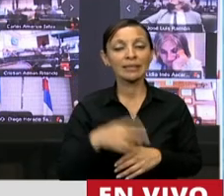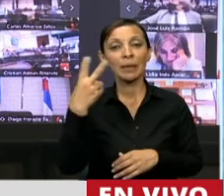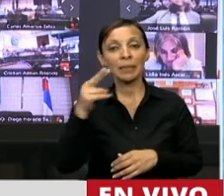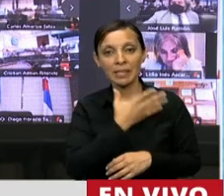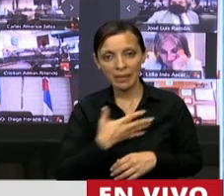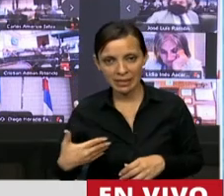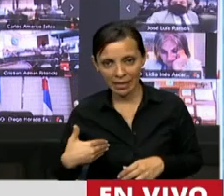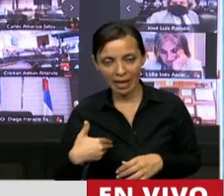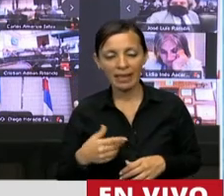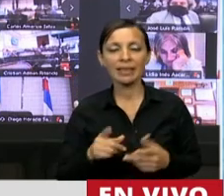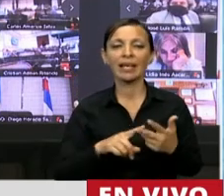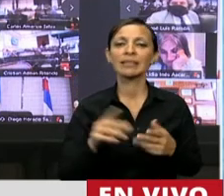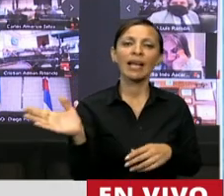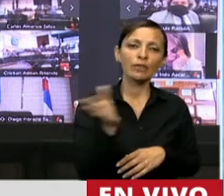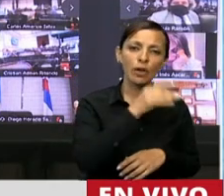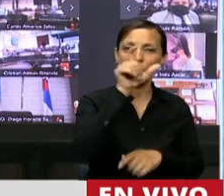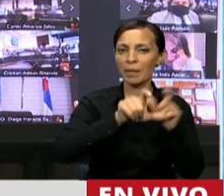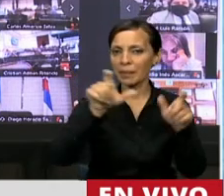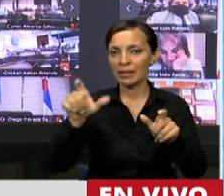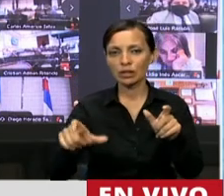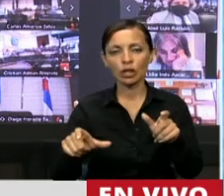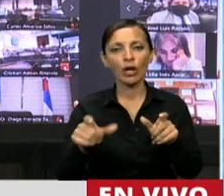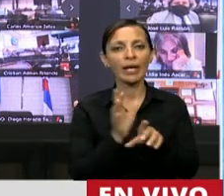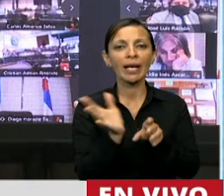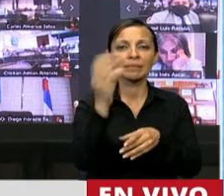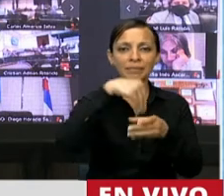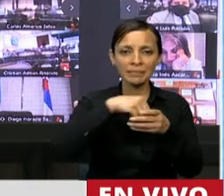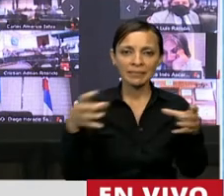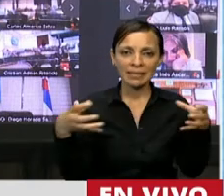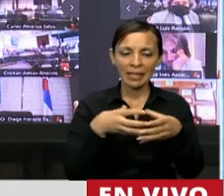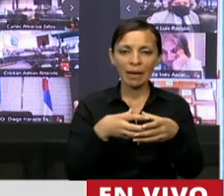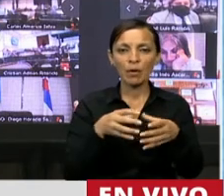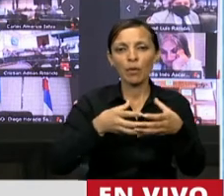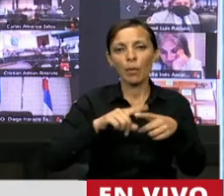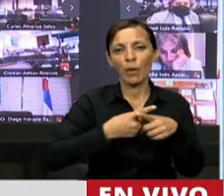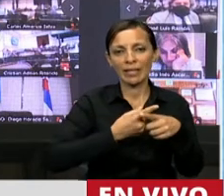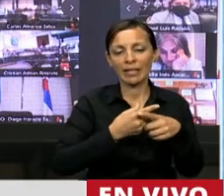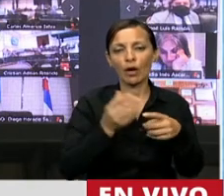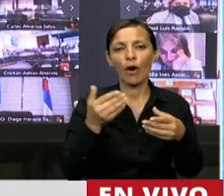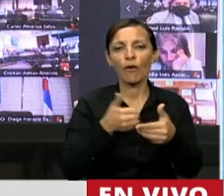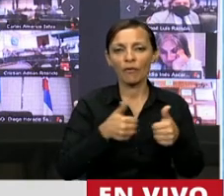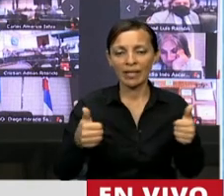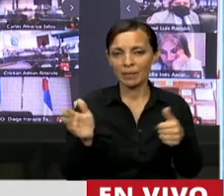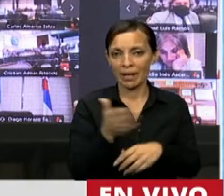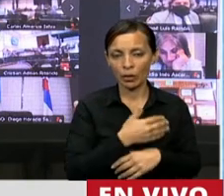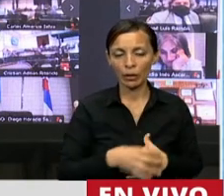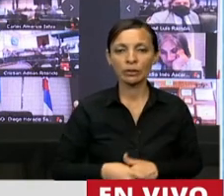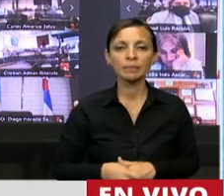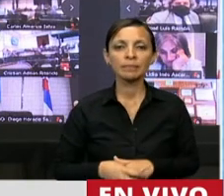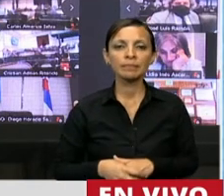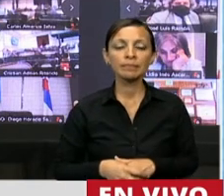y de todos y todas quienes integramos el frente de todos. Es